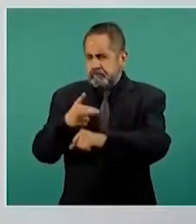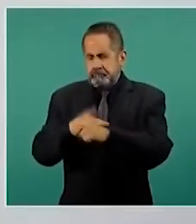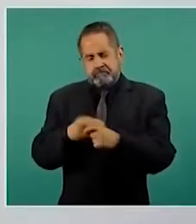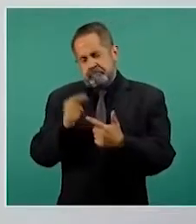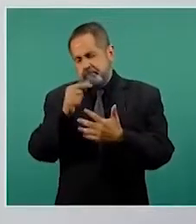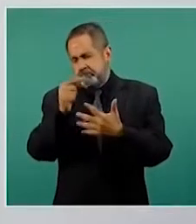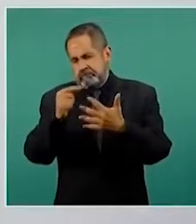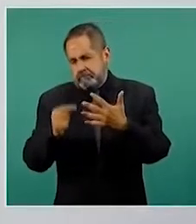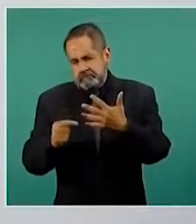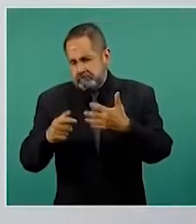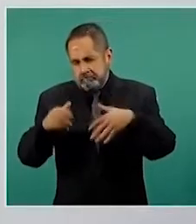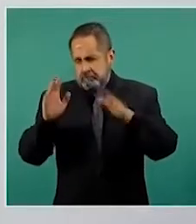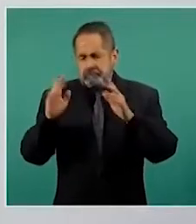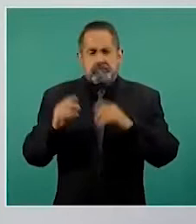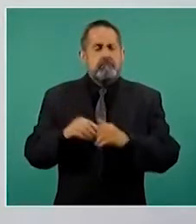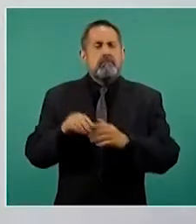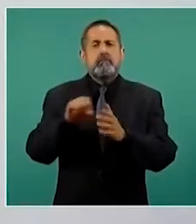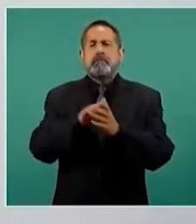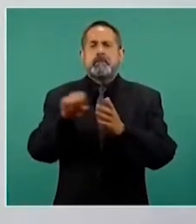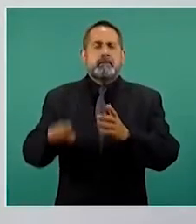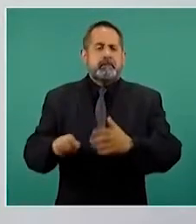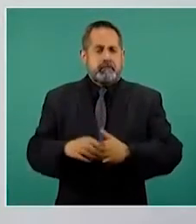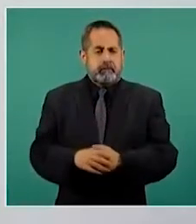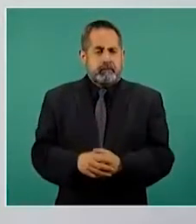Por ejemplo,